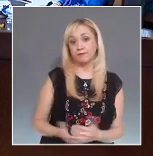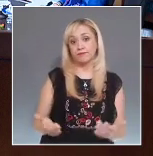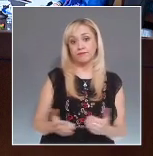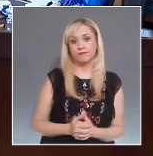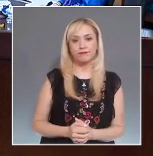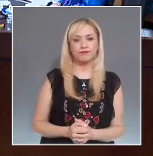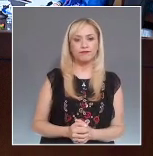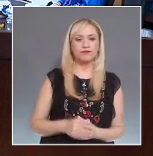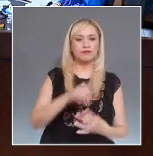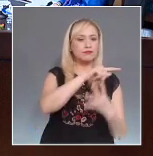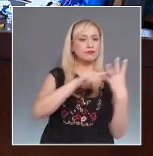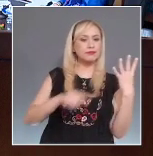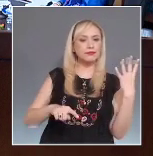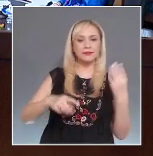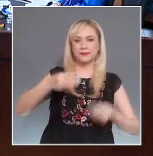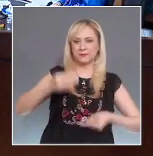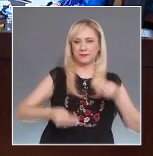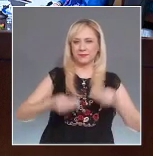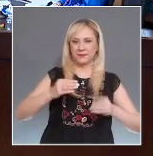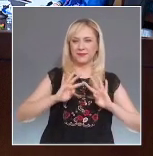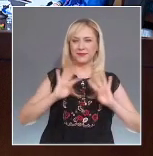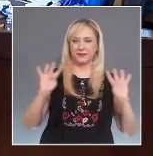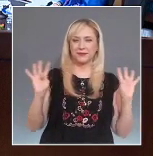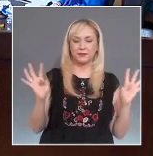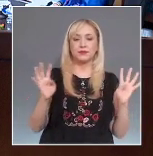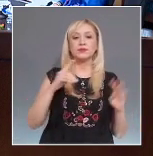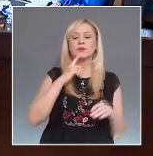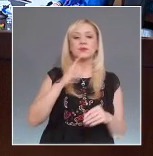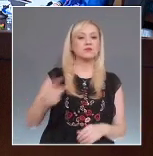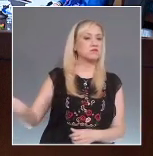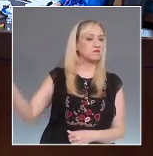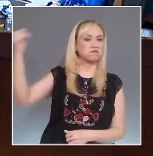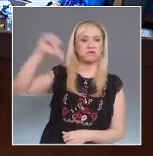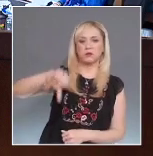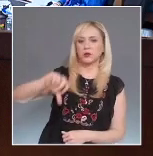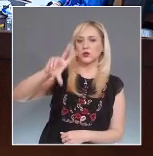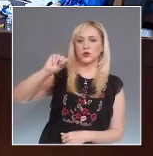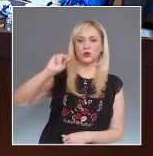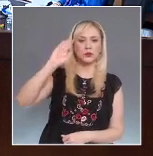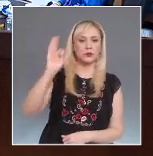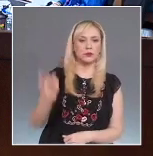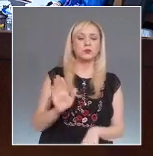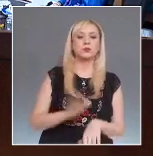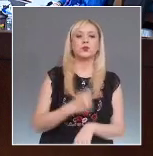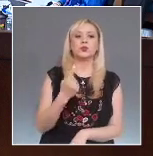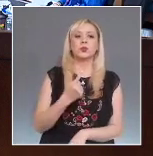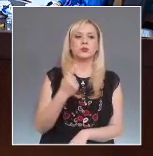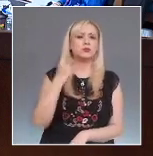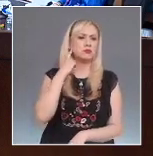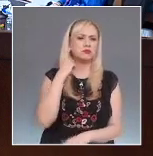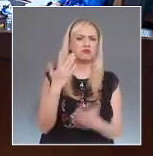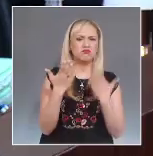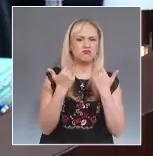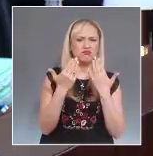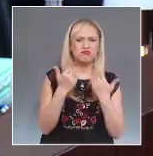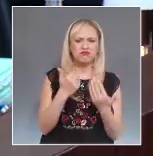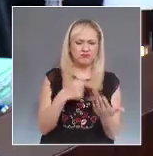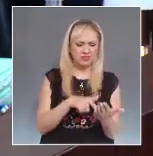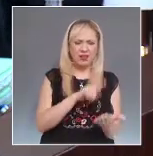magistrados presentes en la sesión votaron en contra del proyecto bajo el argumento de que no existe una omisión legislativa.